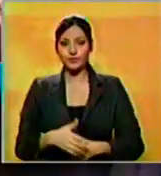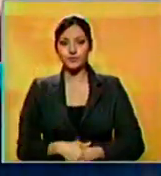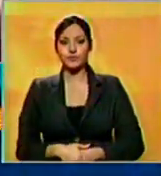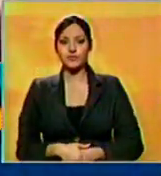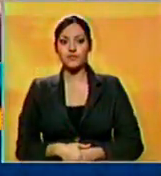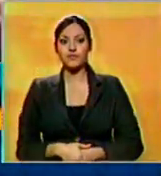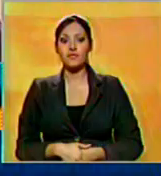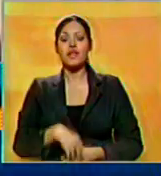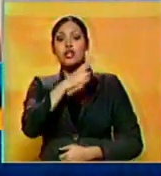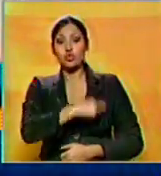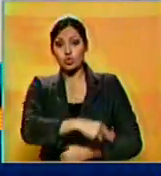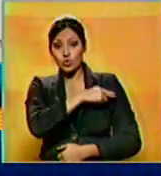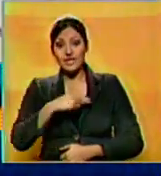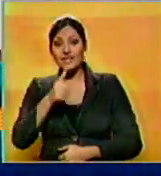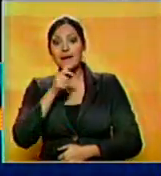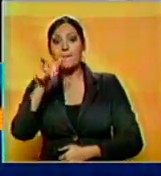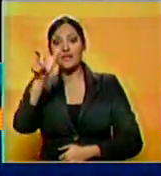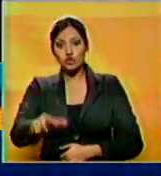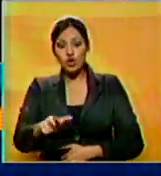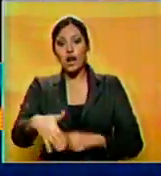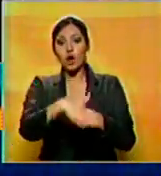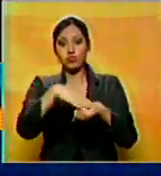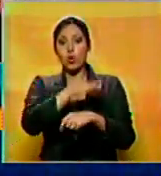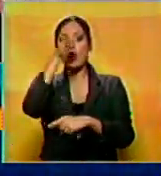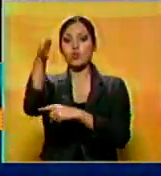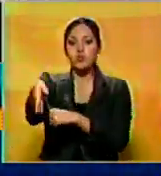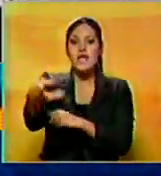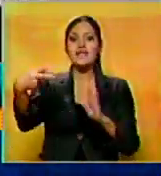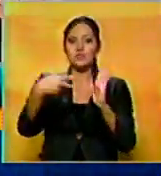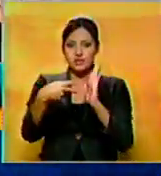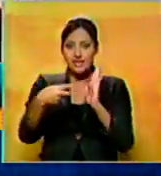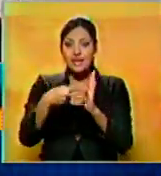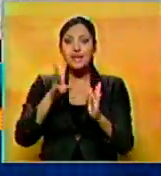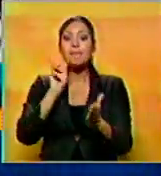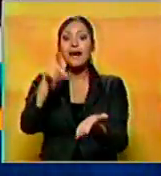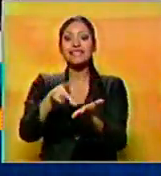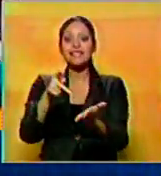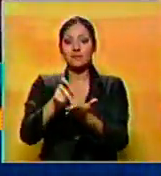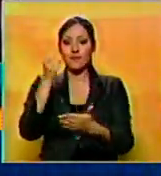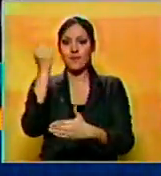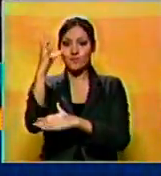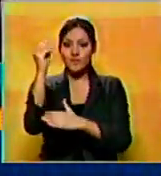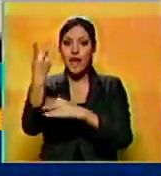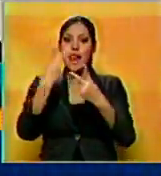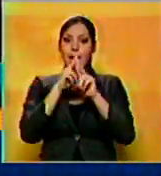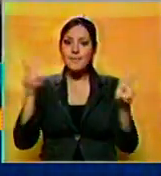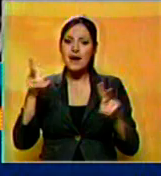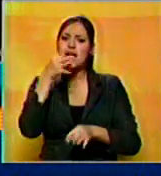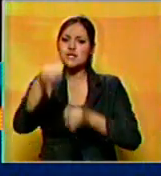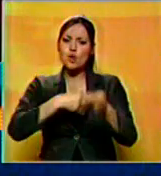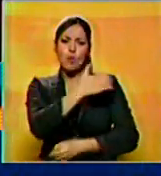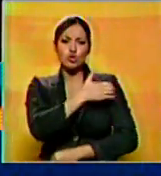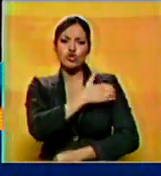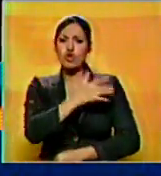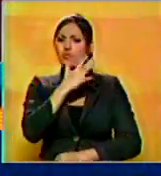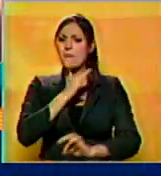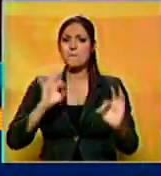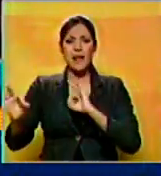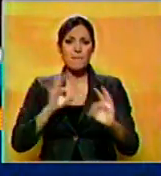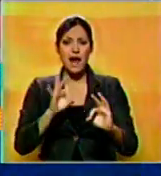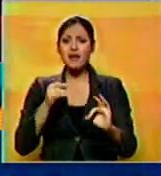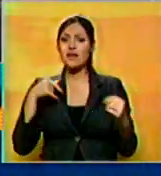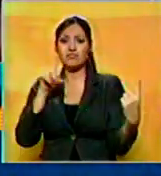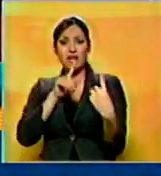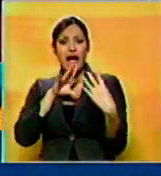En Suiza, la delegación del gobierno sirio que participa en la conferencia de paz en Ginebra afirmó que la oposición no está preparada para